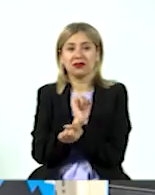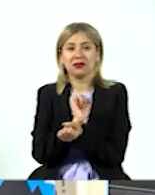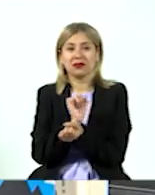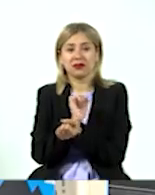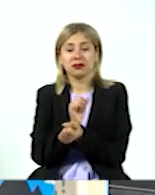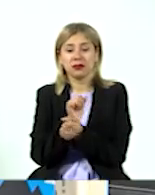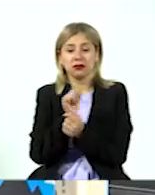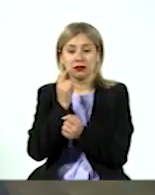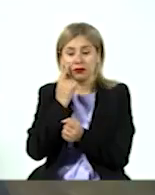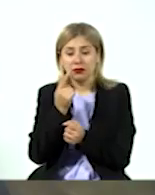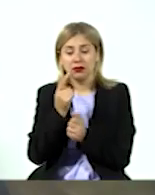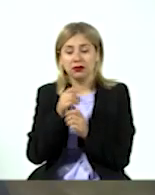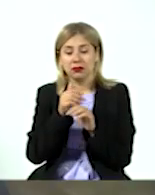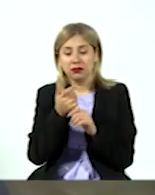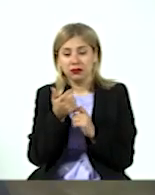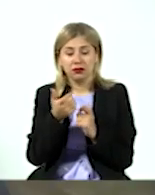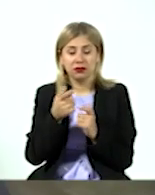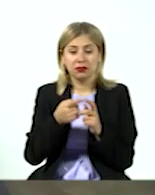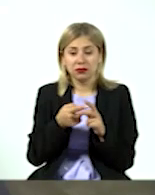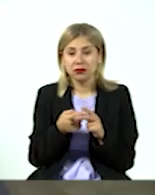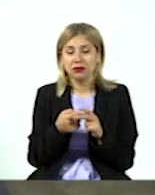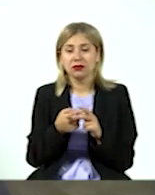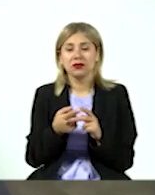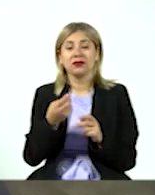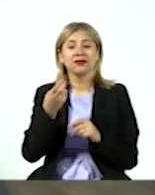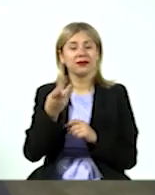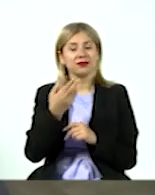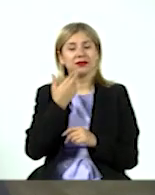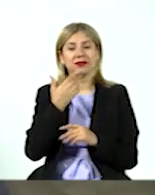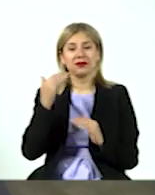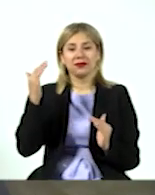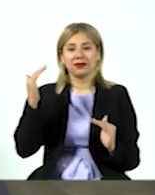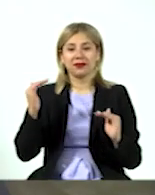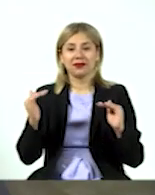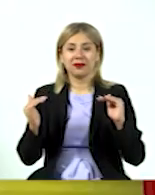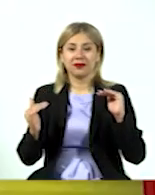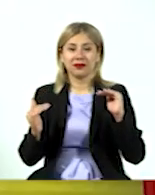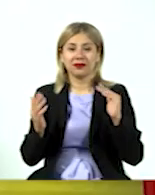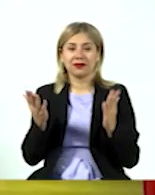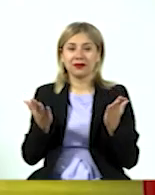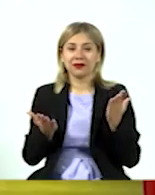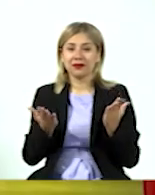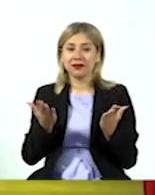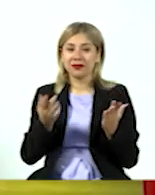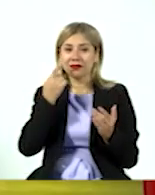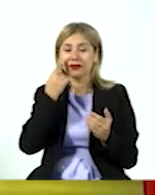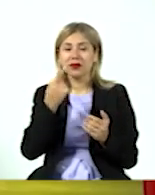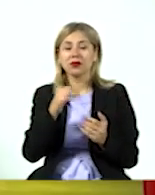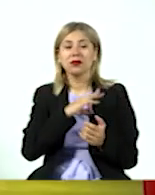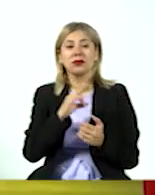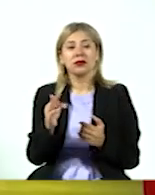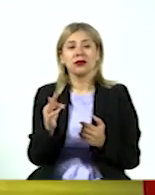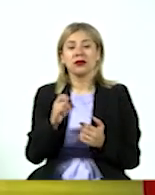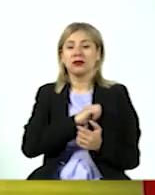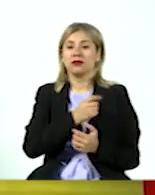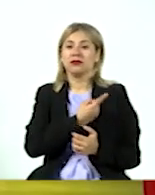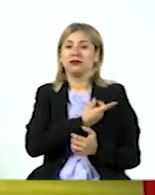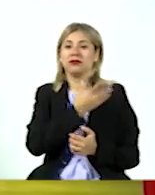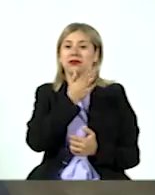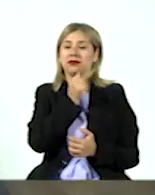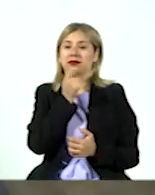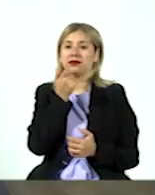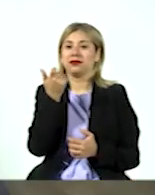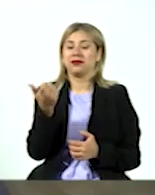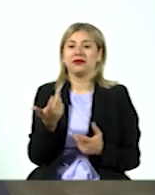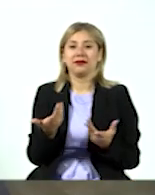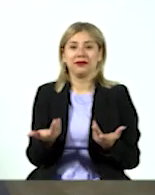que se tiene que mantener ese balance para poder tener. Totalmente. Ambas partes porque, pues sin la salud no puedes generar tan